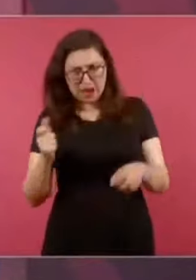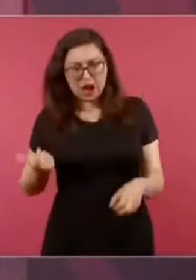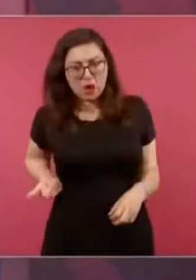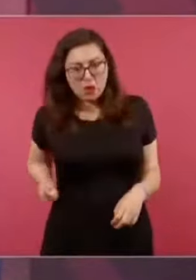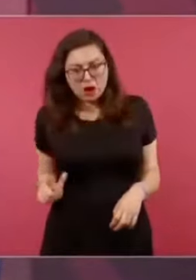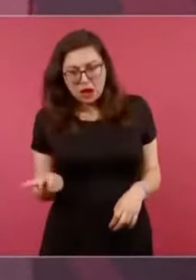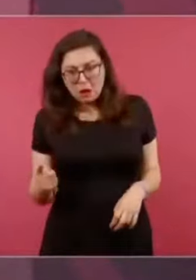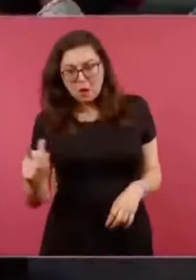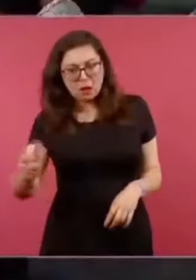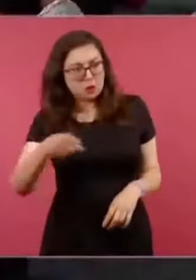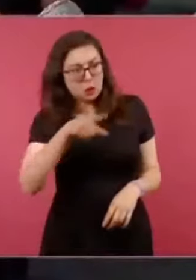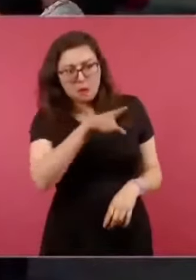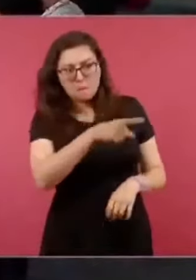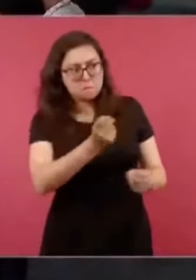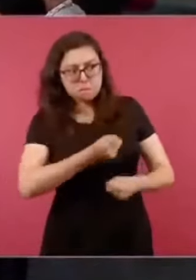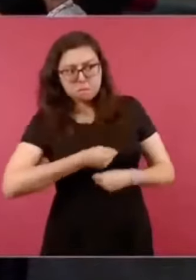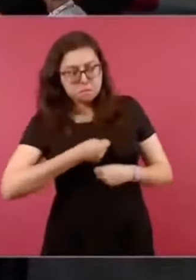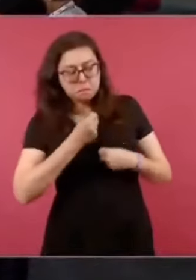Miren,